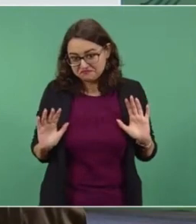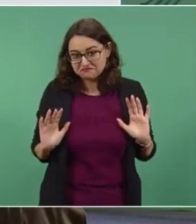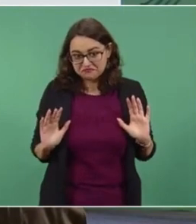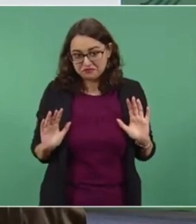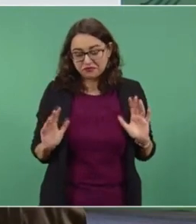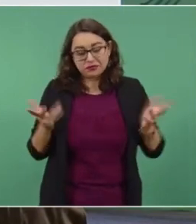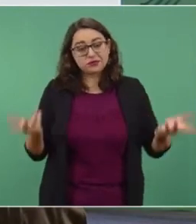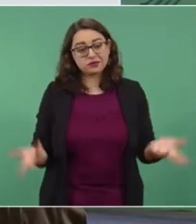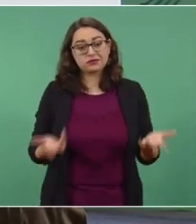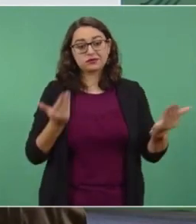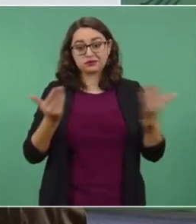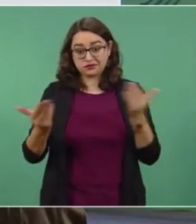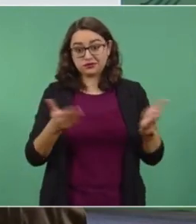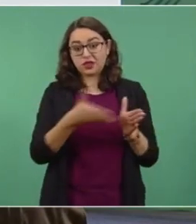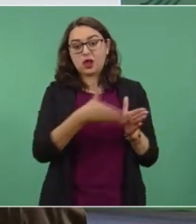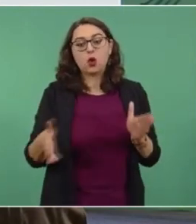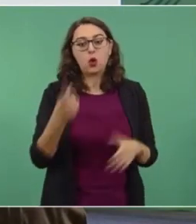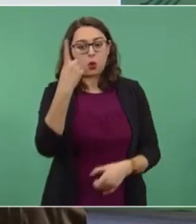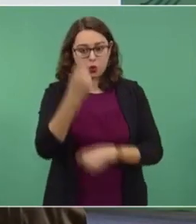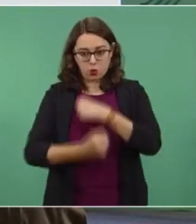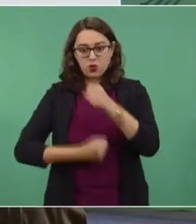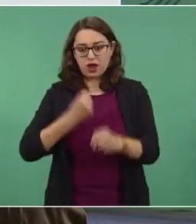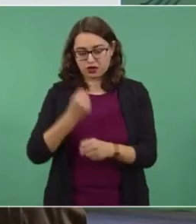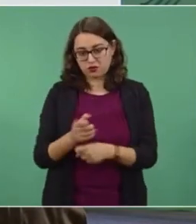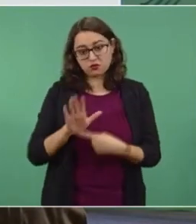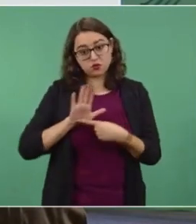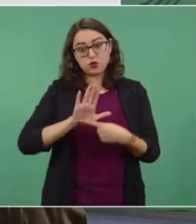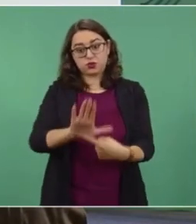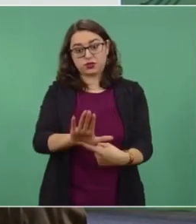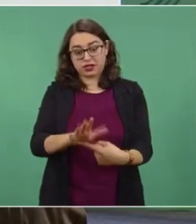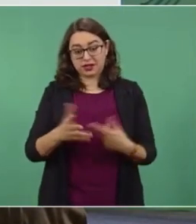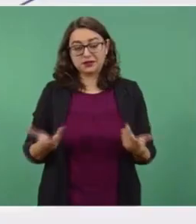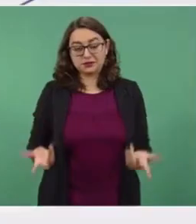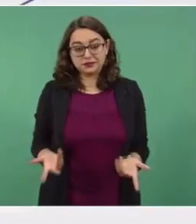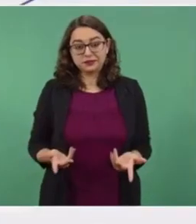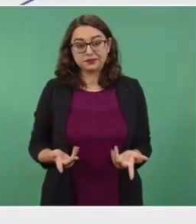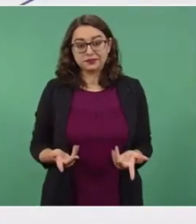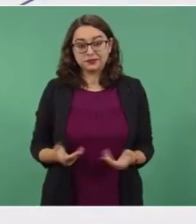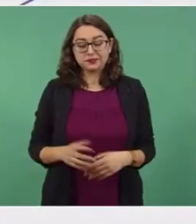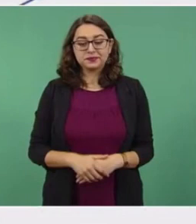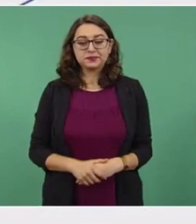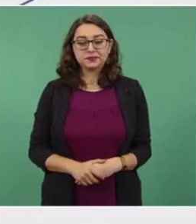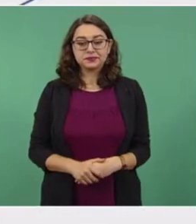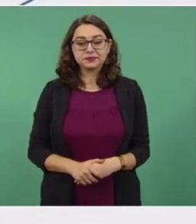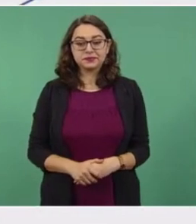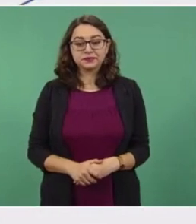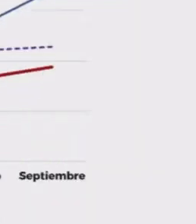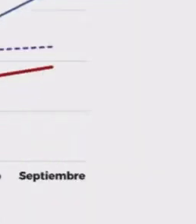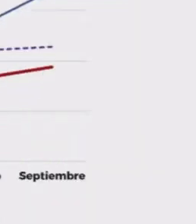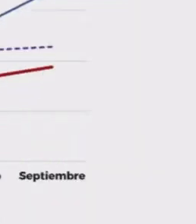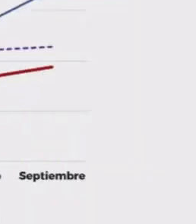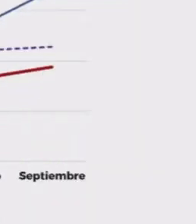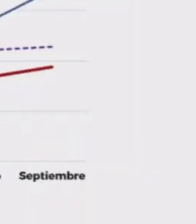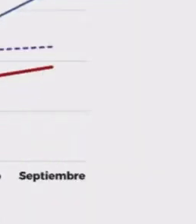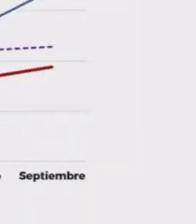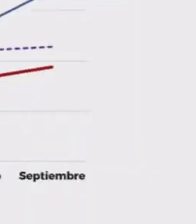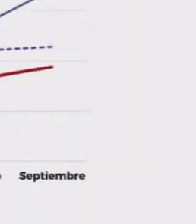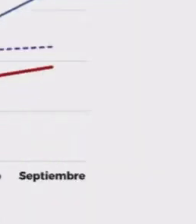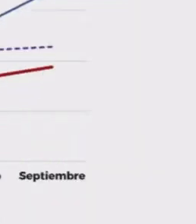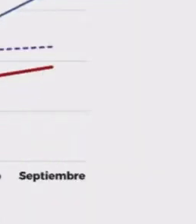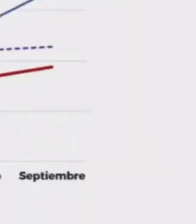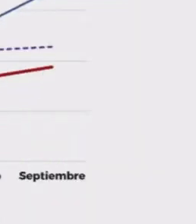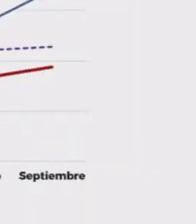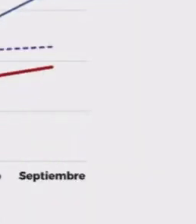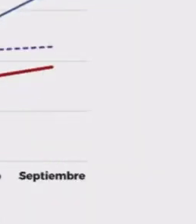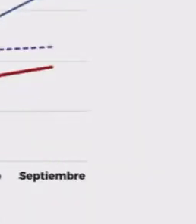Si nos vamos a los años anteriores, bueno, pues vamos a tener. Pero esto es de este año y hoy por eso allá en España es un escándalo